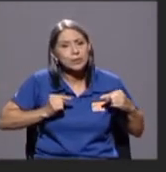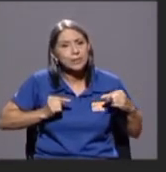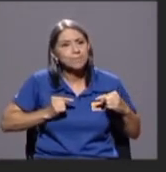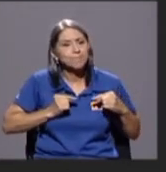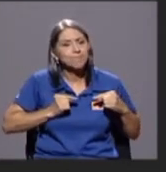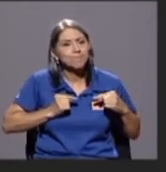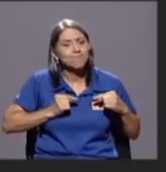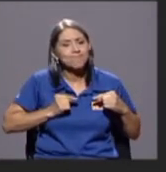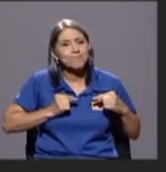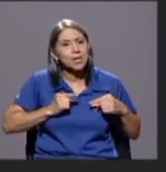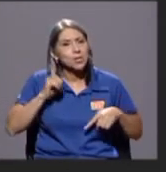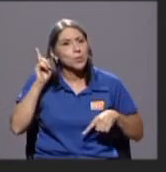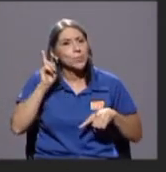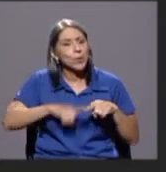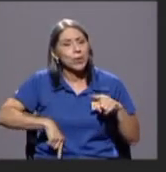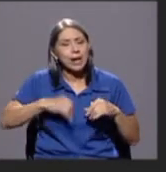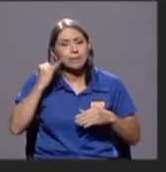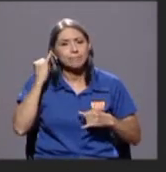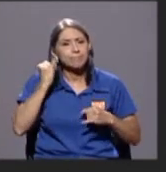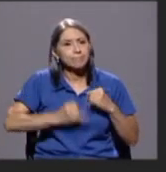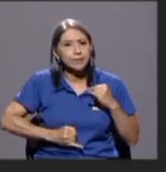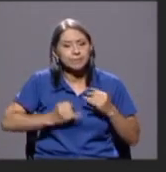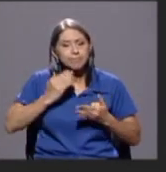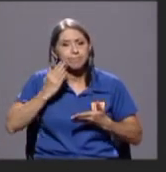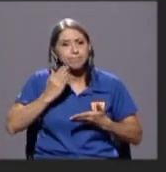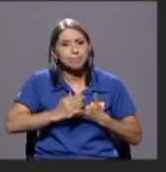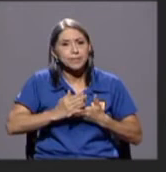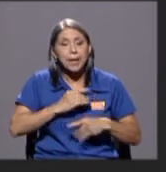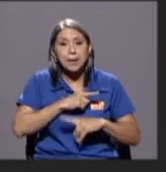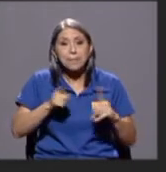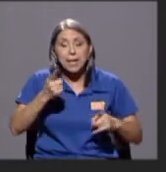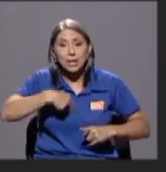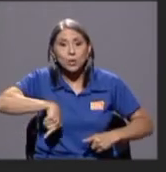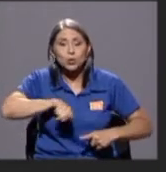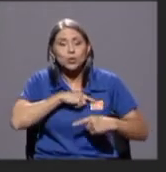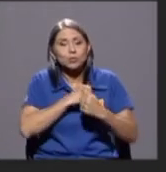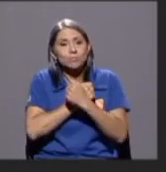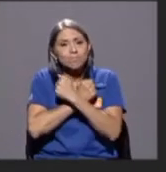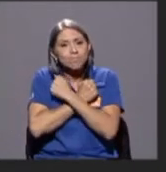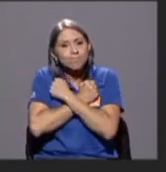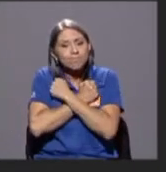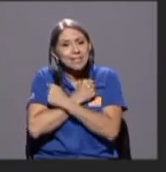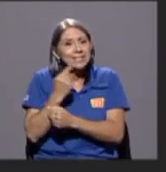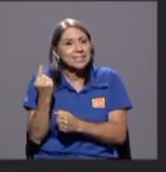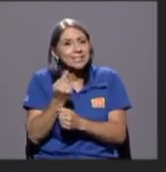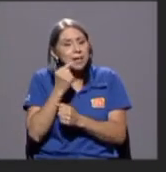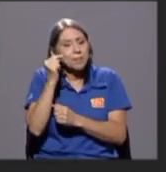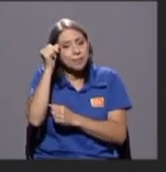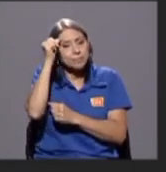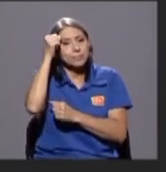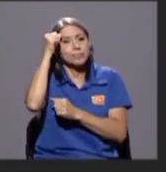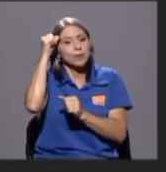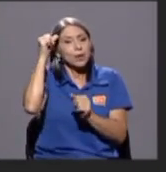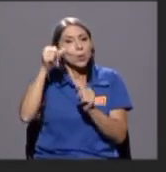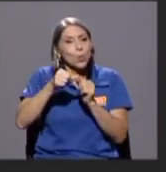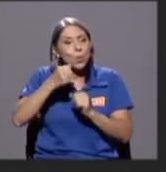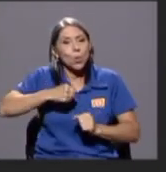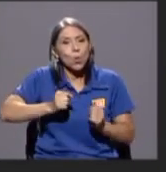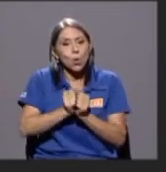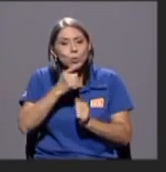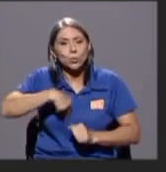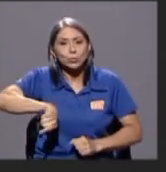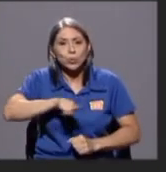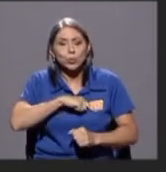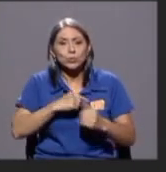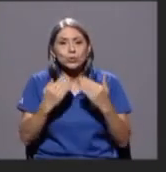cerrar pero en nuestro afecto lo tendremos con nosotros gracias